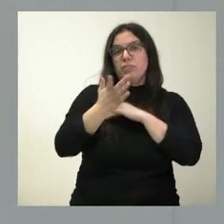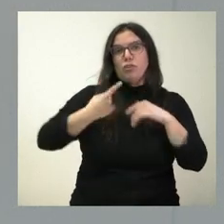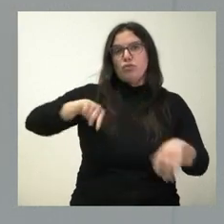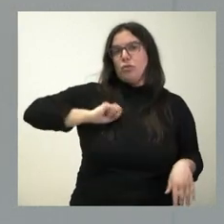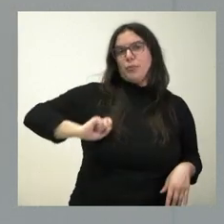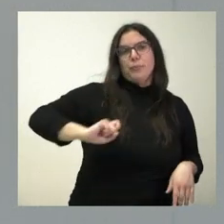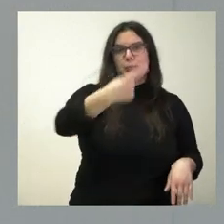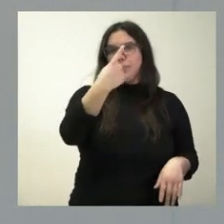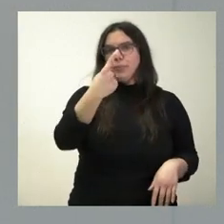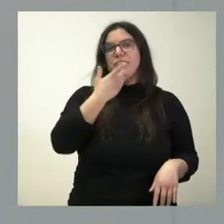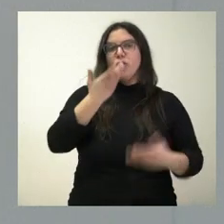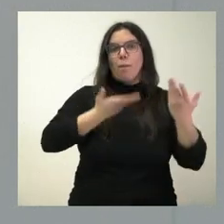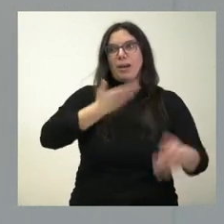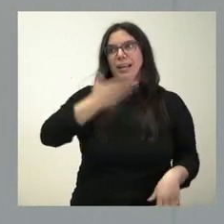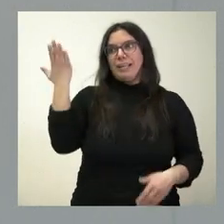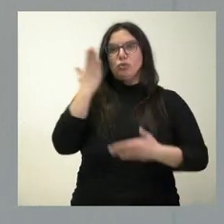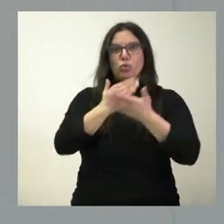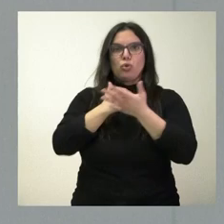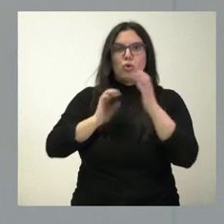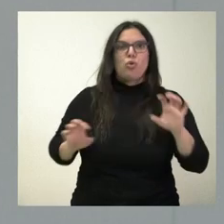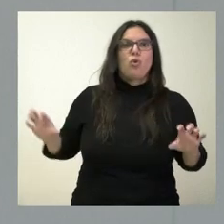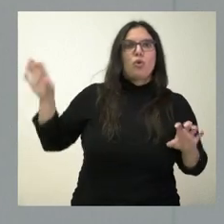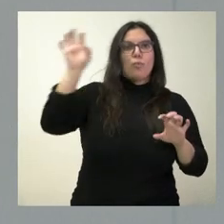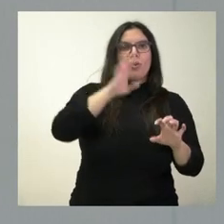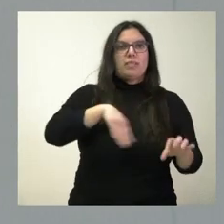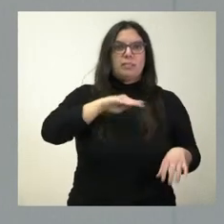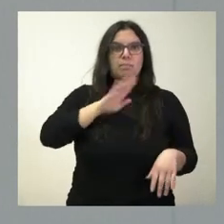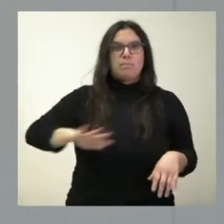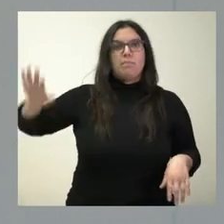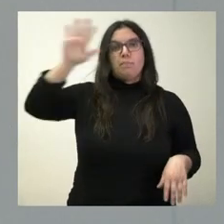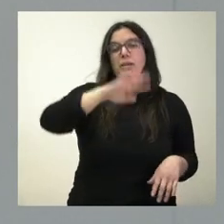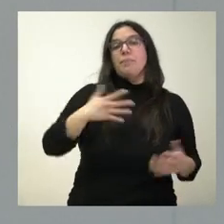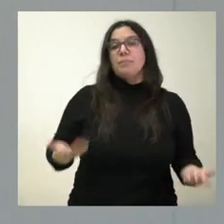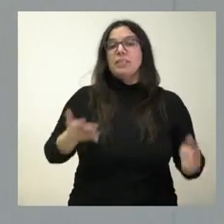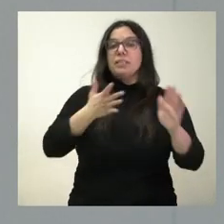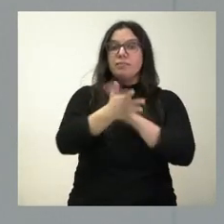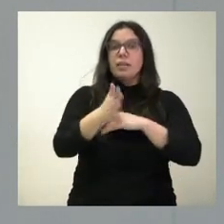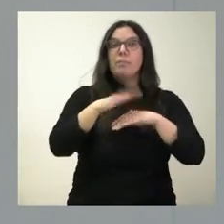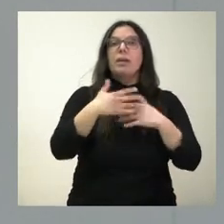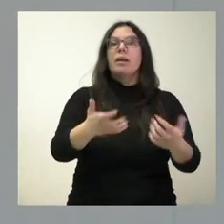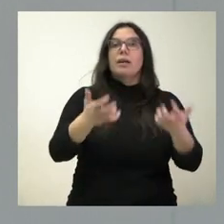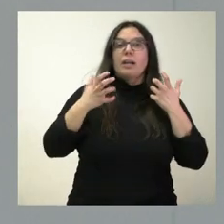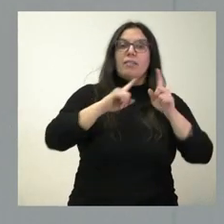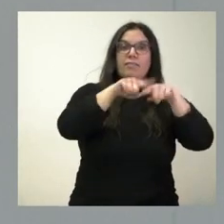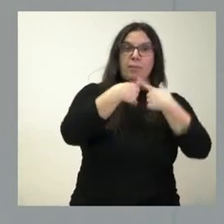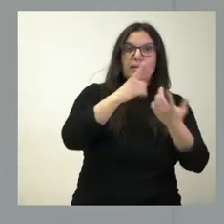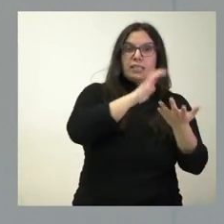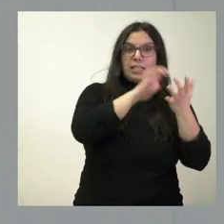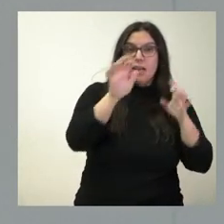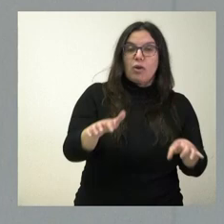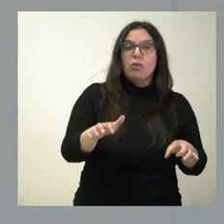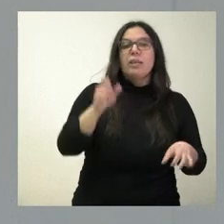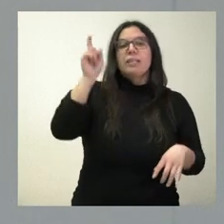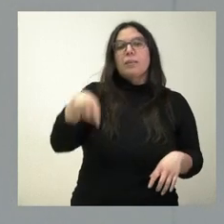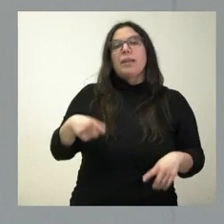comunidad autónoma respecto de lo que puede ocurrir en el contexto nacional. Se trata, como les digo, tanto de beneficiar a las familias de Castilla y León como